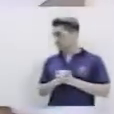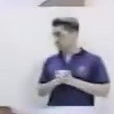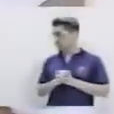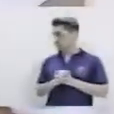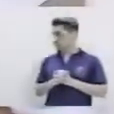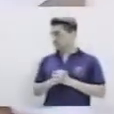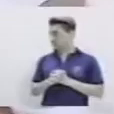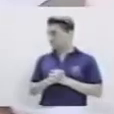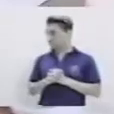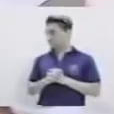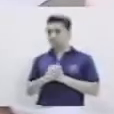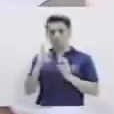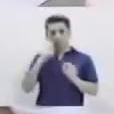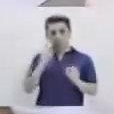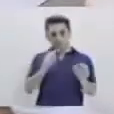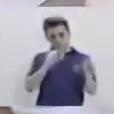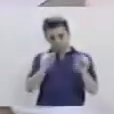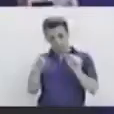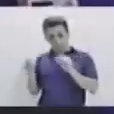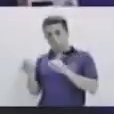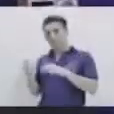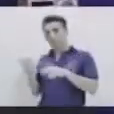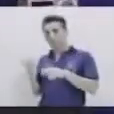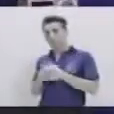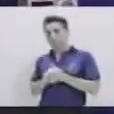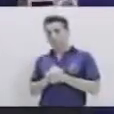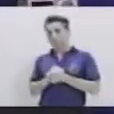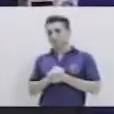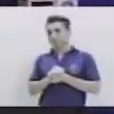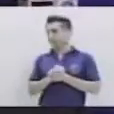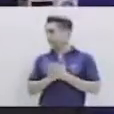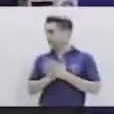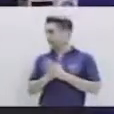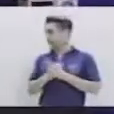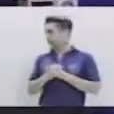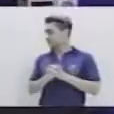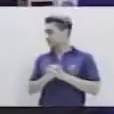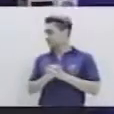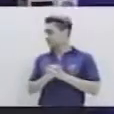Y lo repetimos para las otras ranitas.